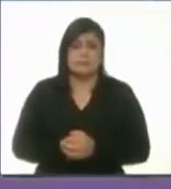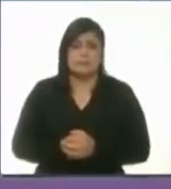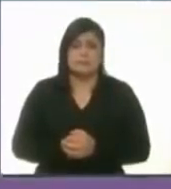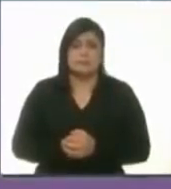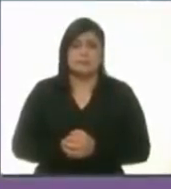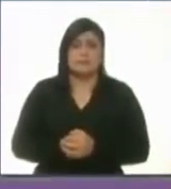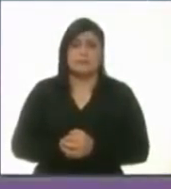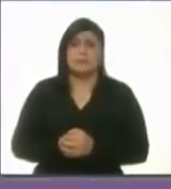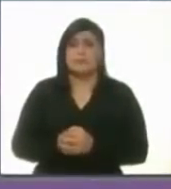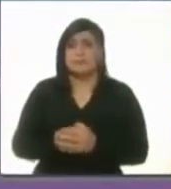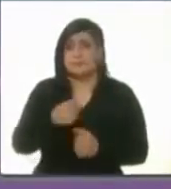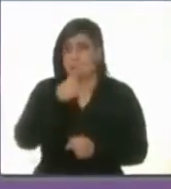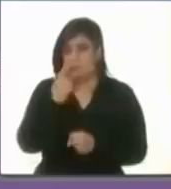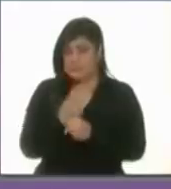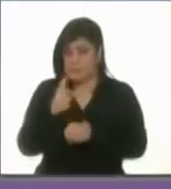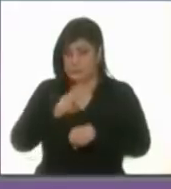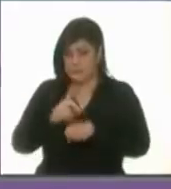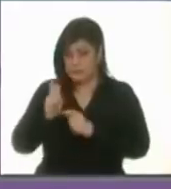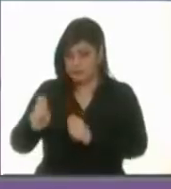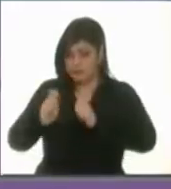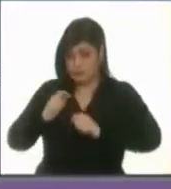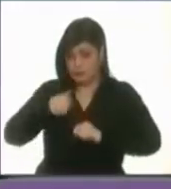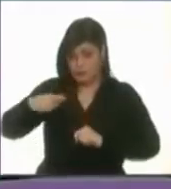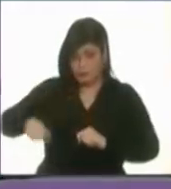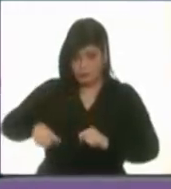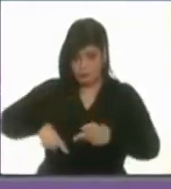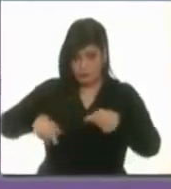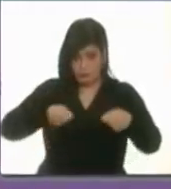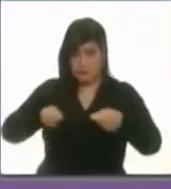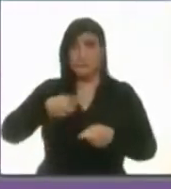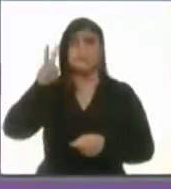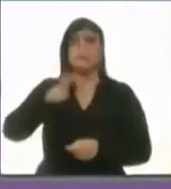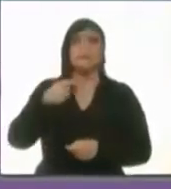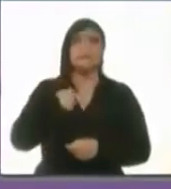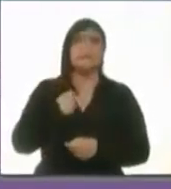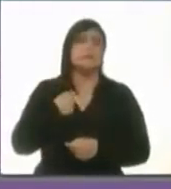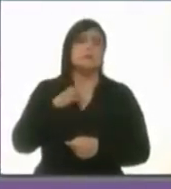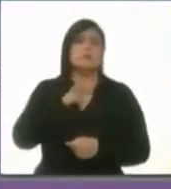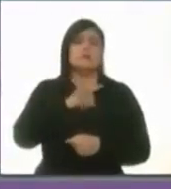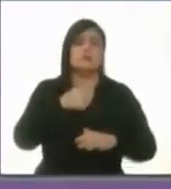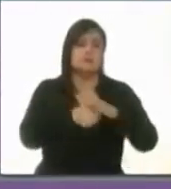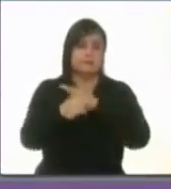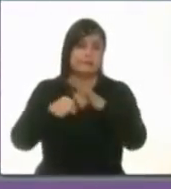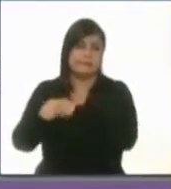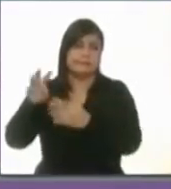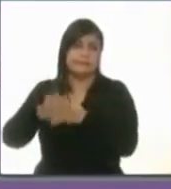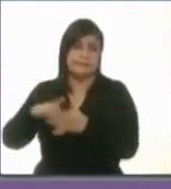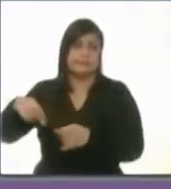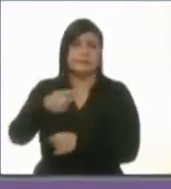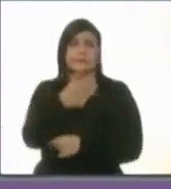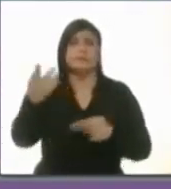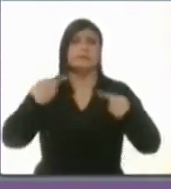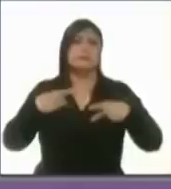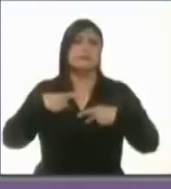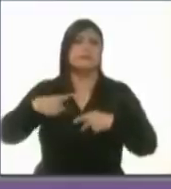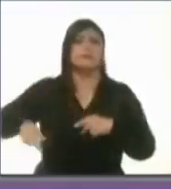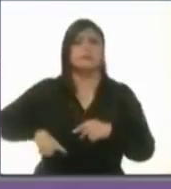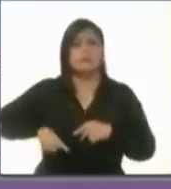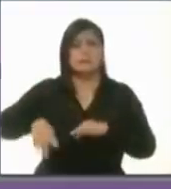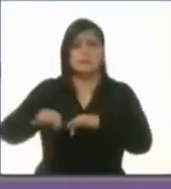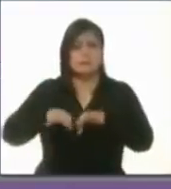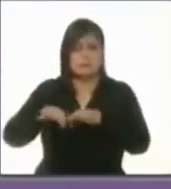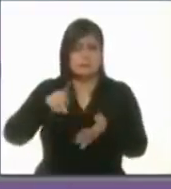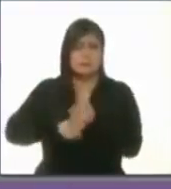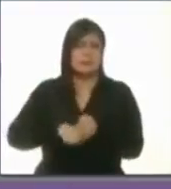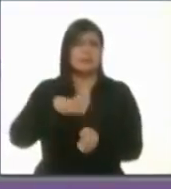El primer día de nuestro gobierno principalmente meteremos a la cárcel a todo aquel servidor público que haya